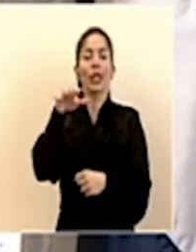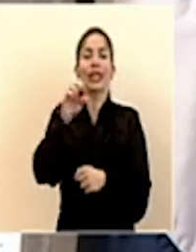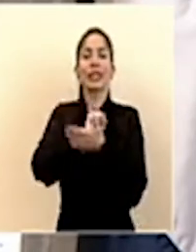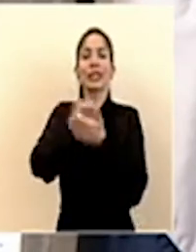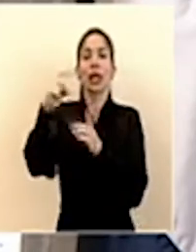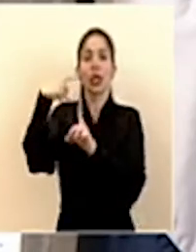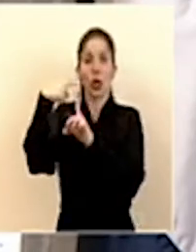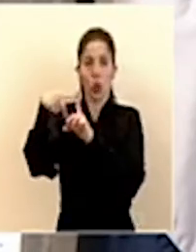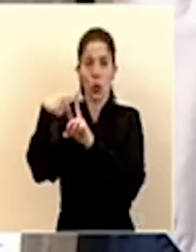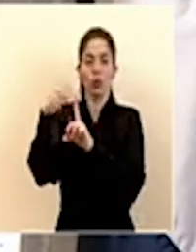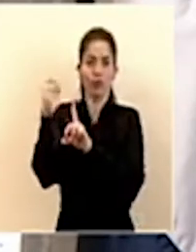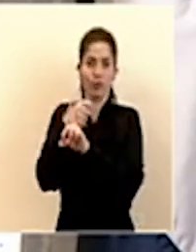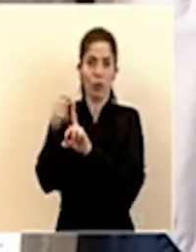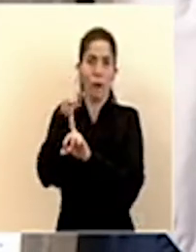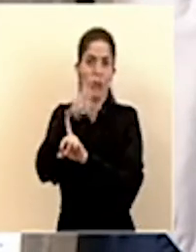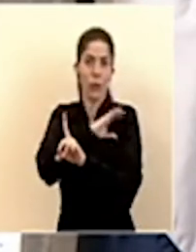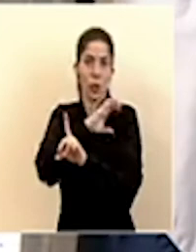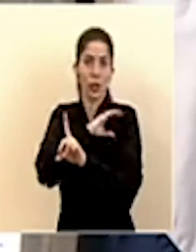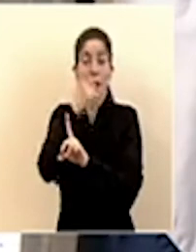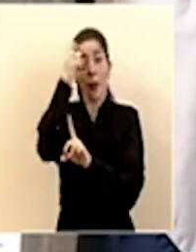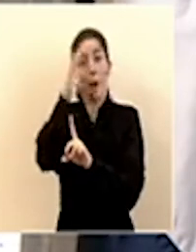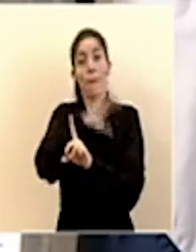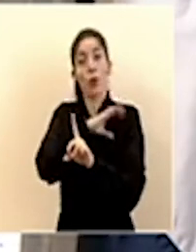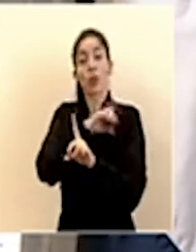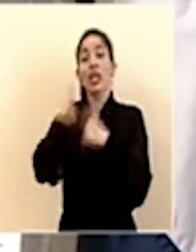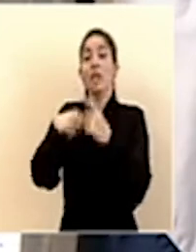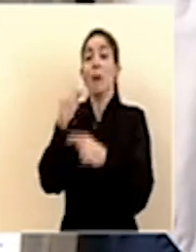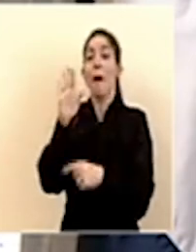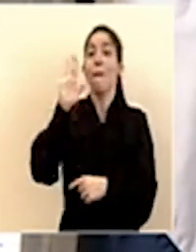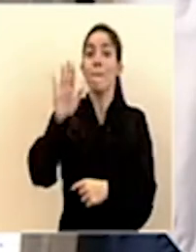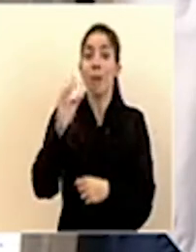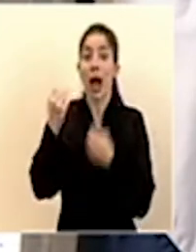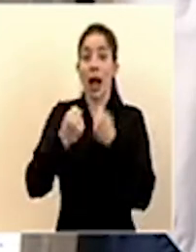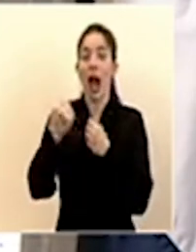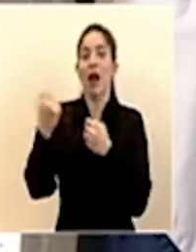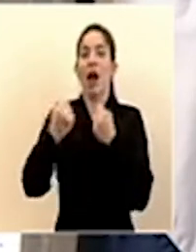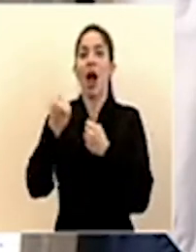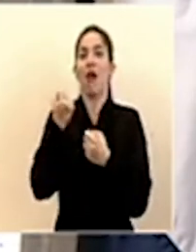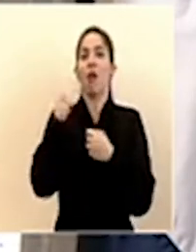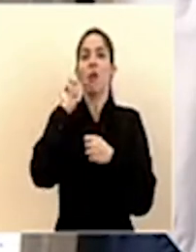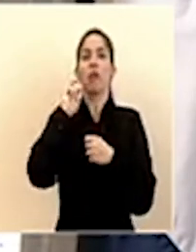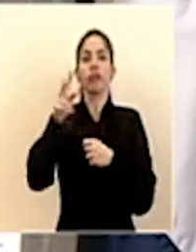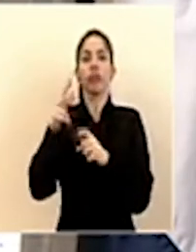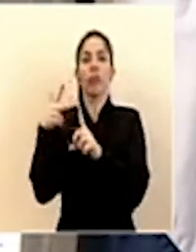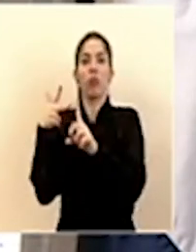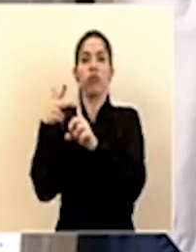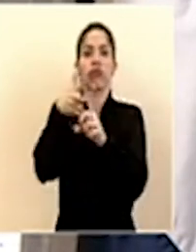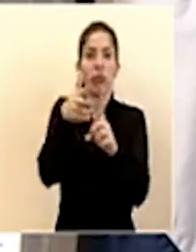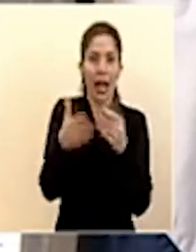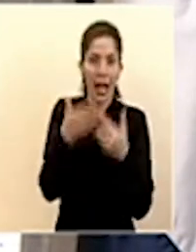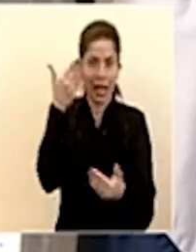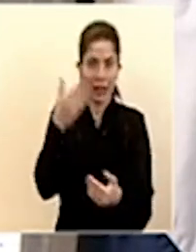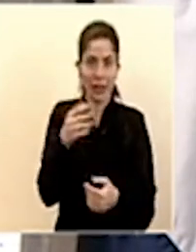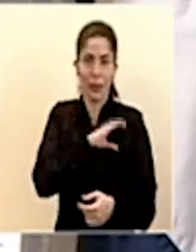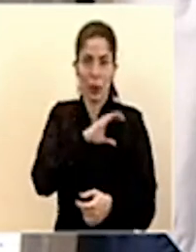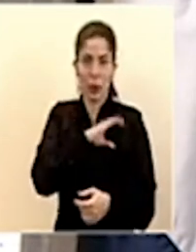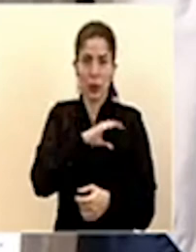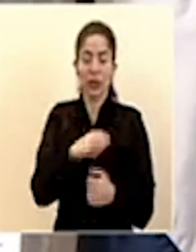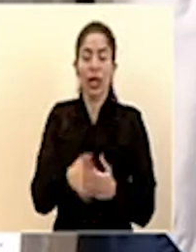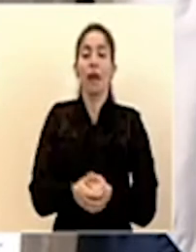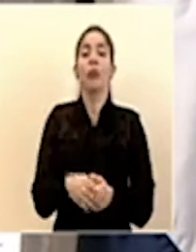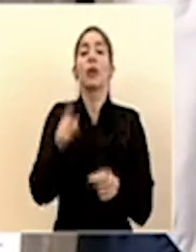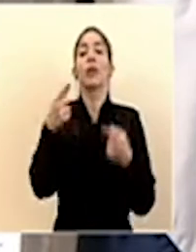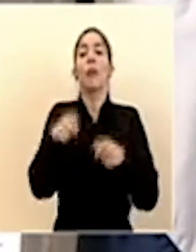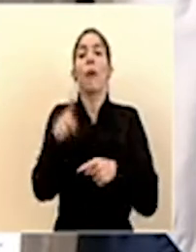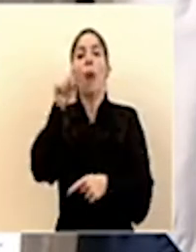Cruz donde al tratar de detener un vehículo casi lo arrollan y también una situación en una